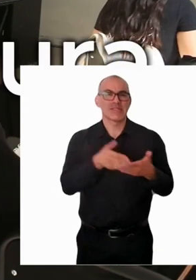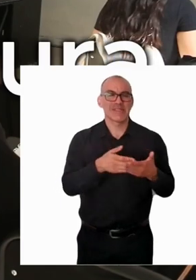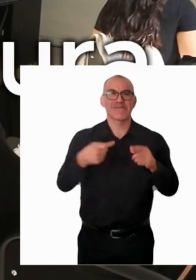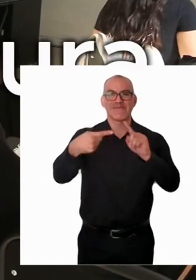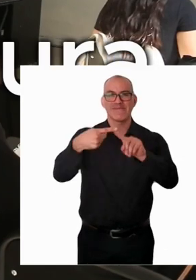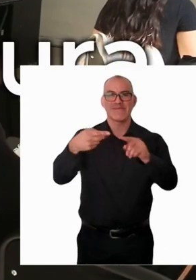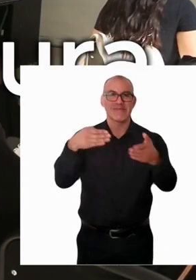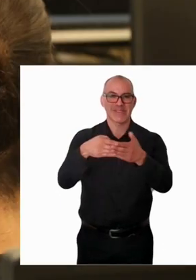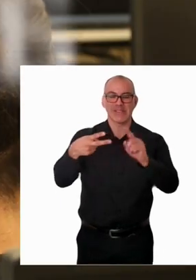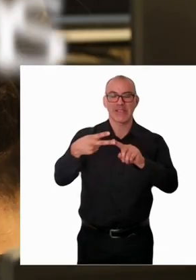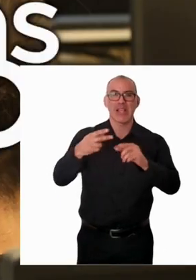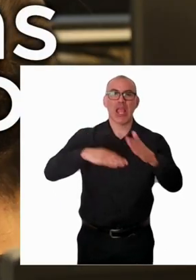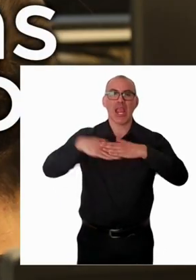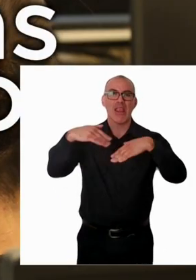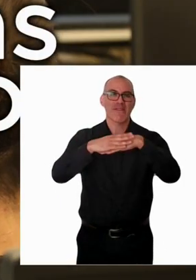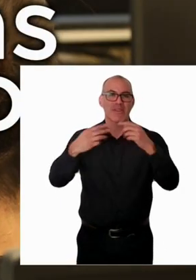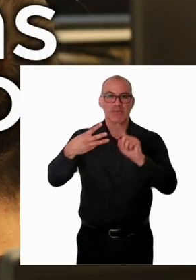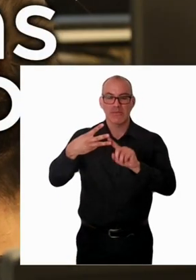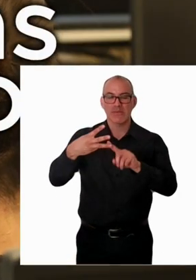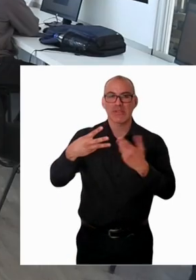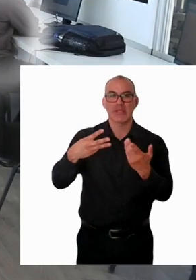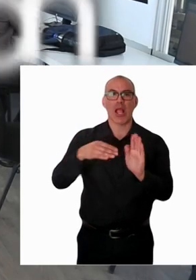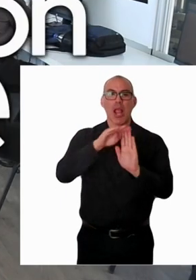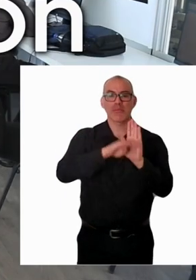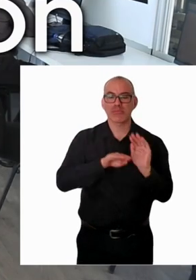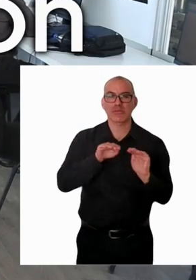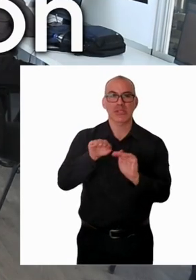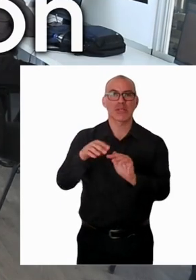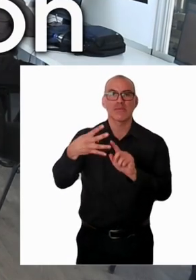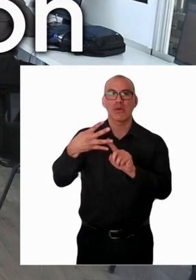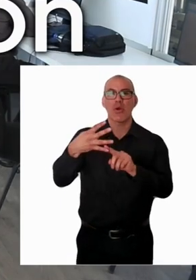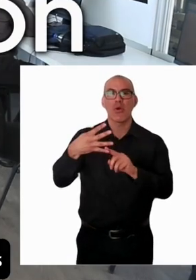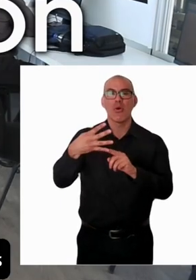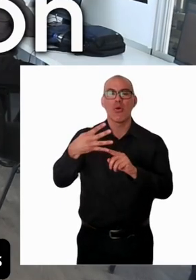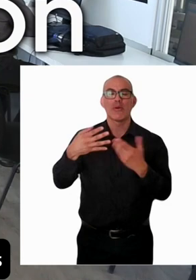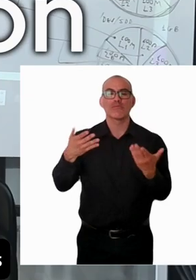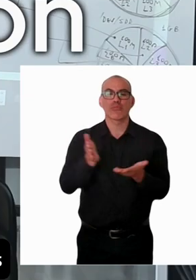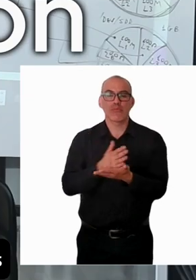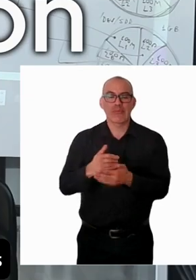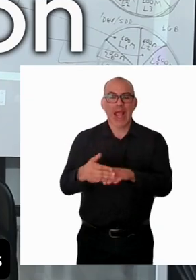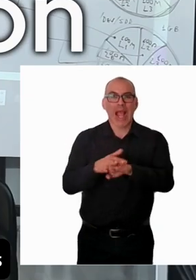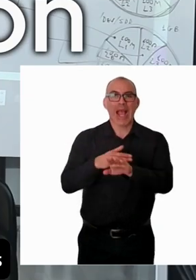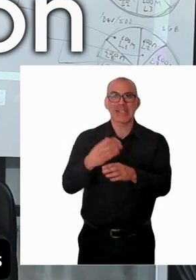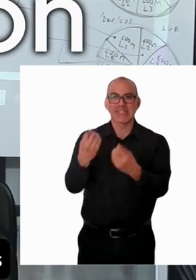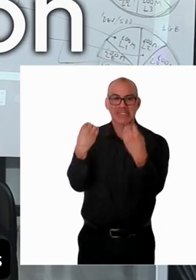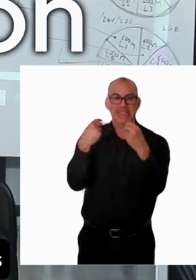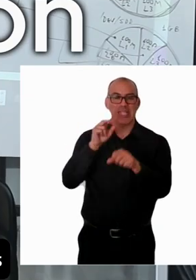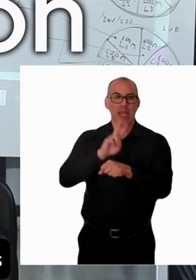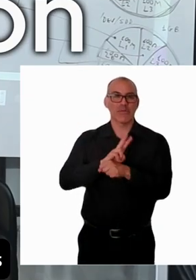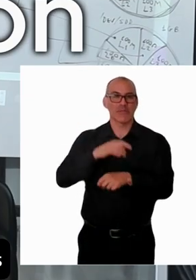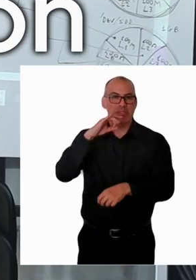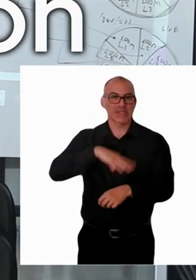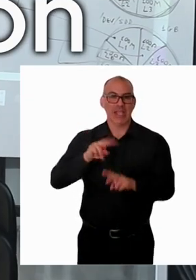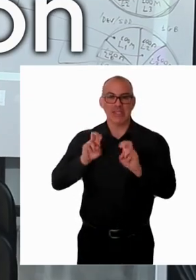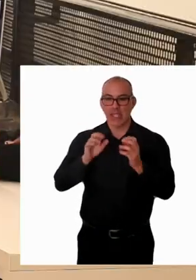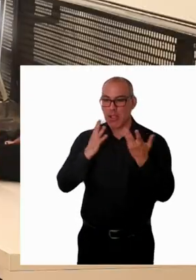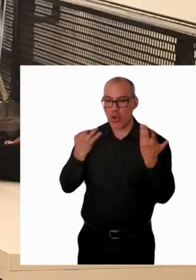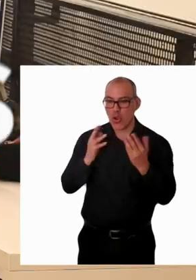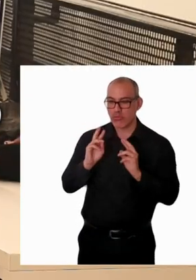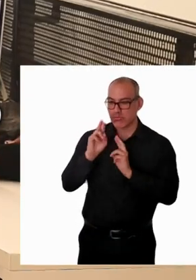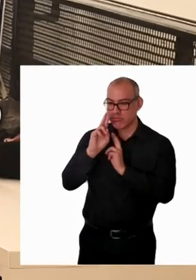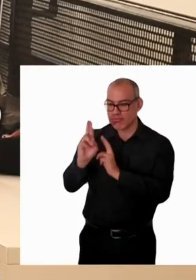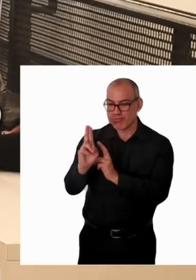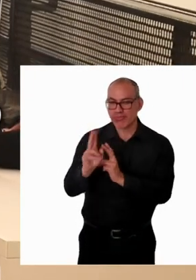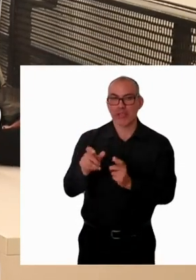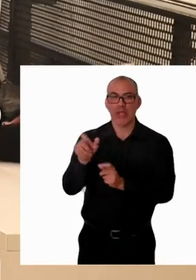infraestructura, los programas de apoyo, la preparación docente para dar respuesta a las diferentes necesidades de apoyo, la